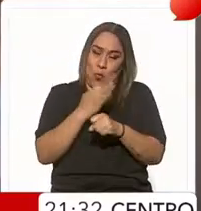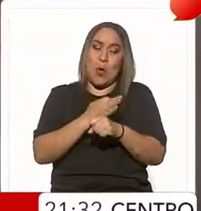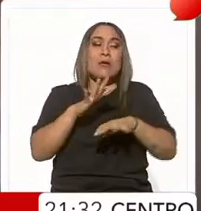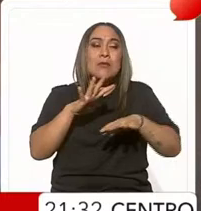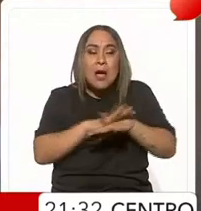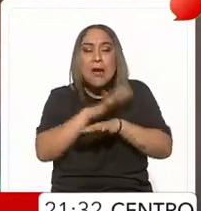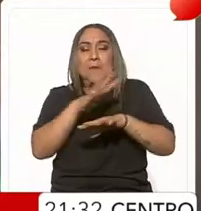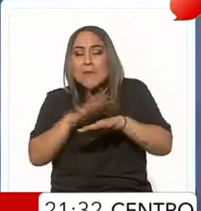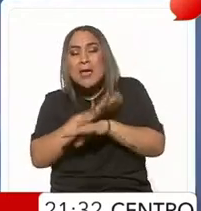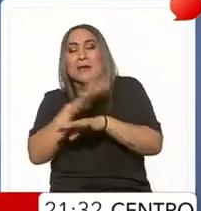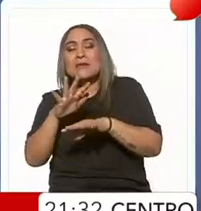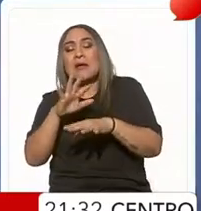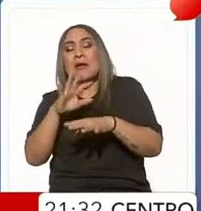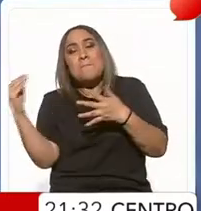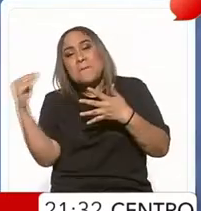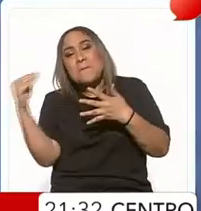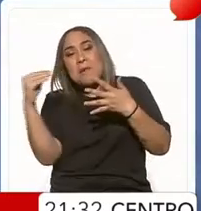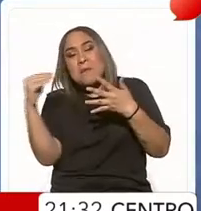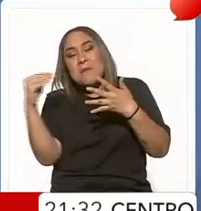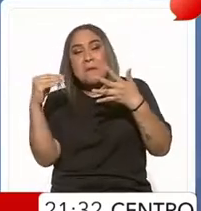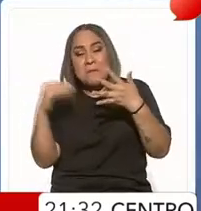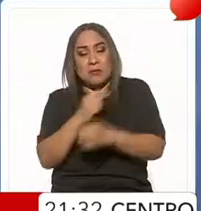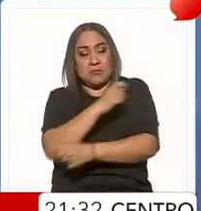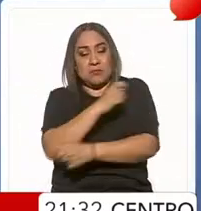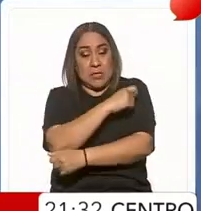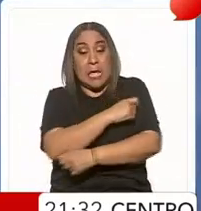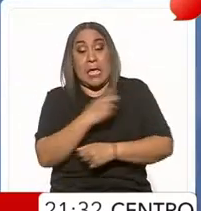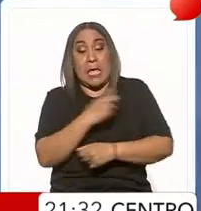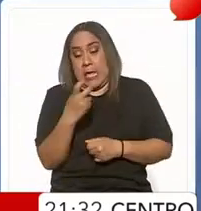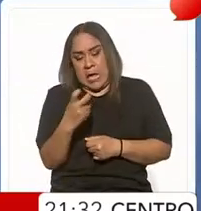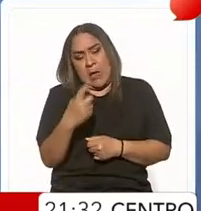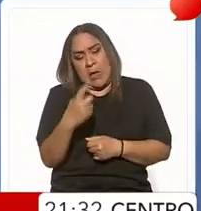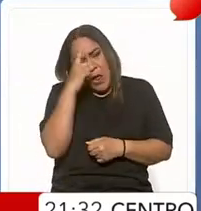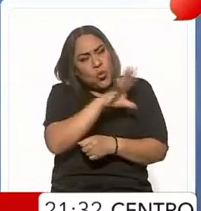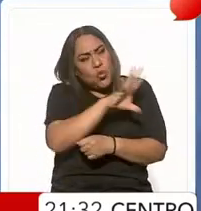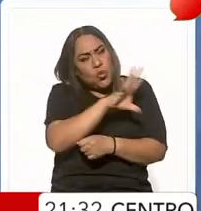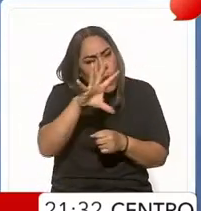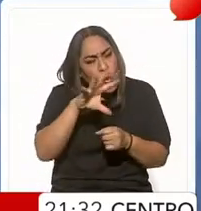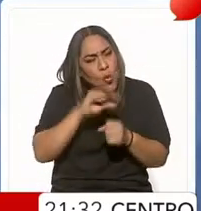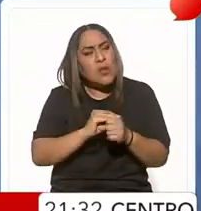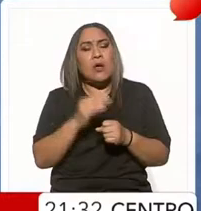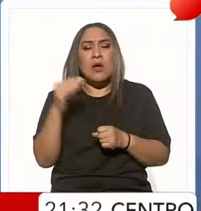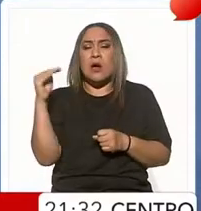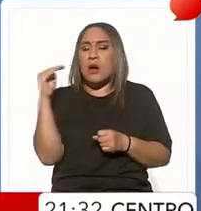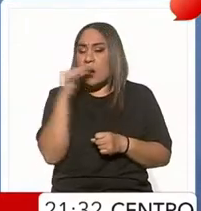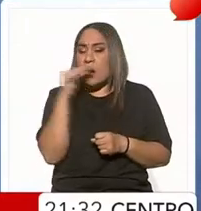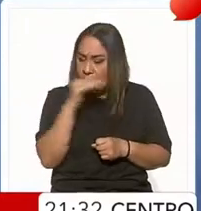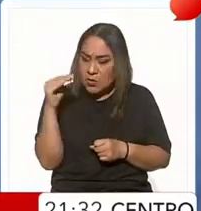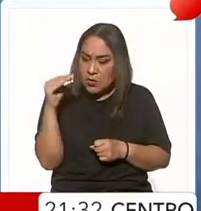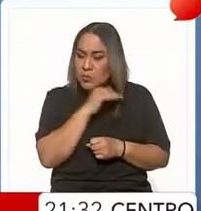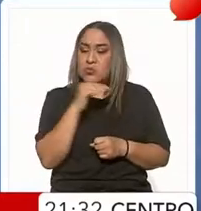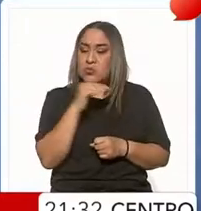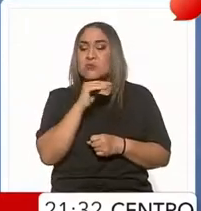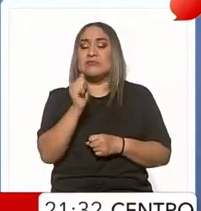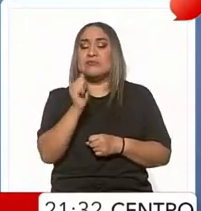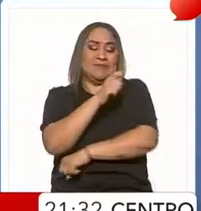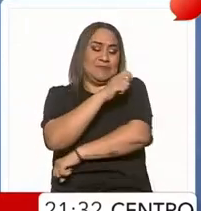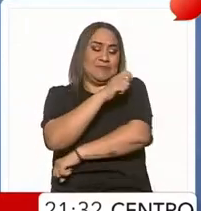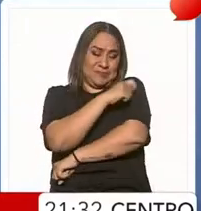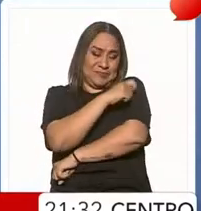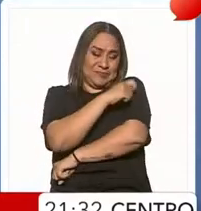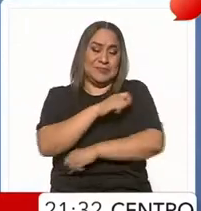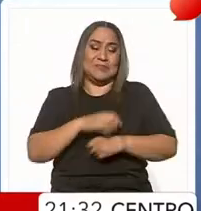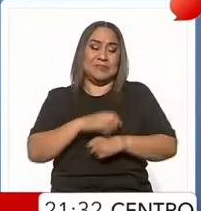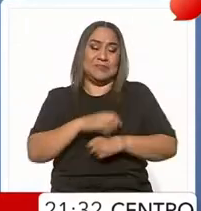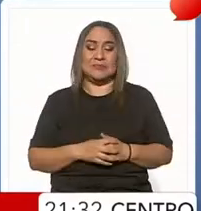biológicos que se incluyen, es un programa universal, gratuito, que se da en todo el sector, decir, todas las